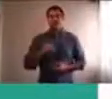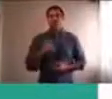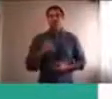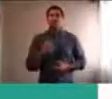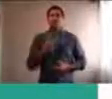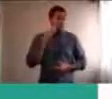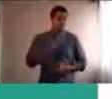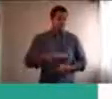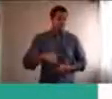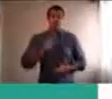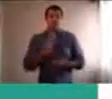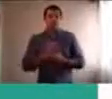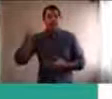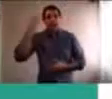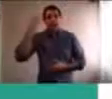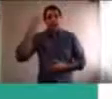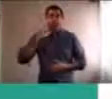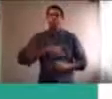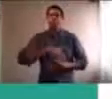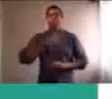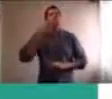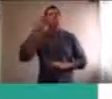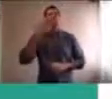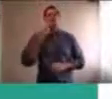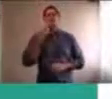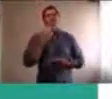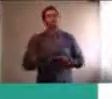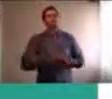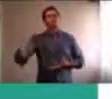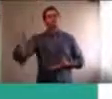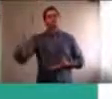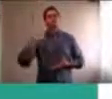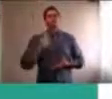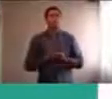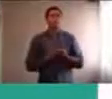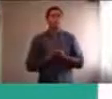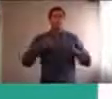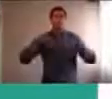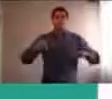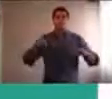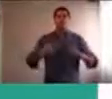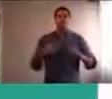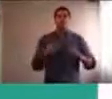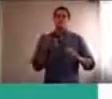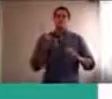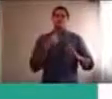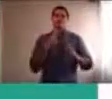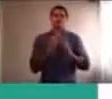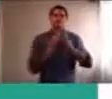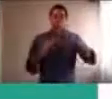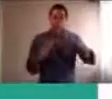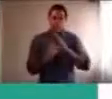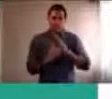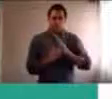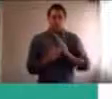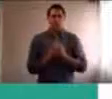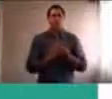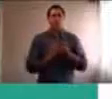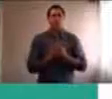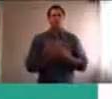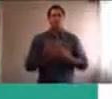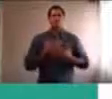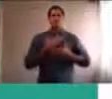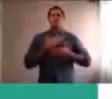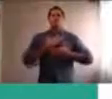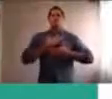en este momento de cuarentena, hacer como un esfuerzo, de detenernos, y hacer técnicas de relajación, modelarlas,